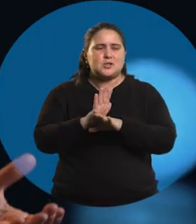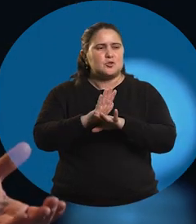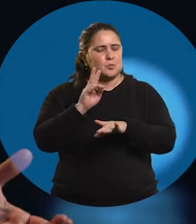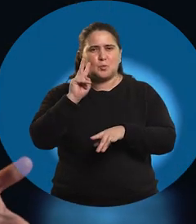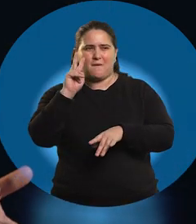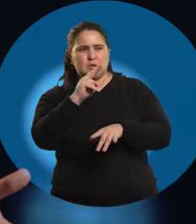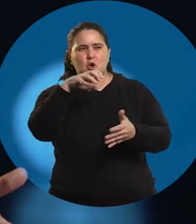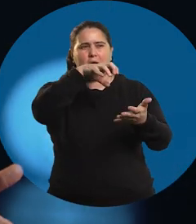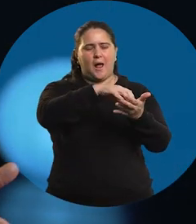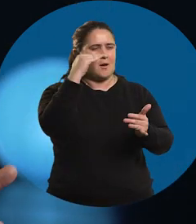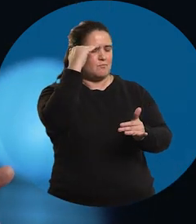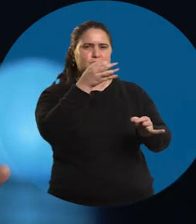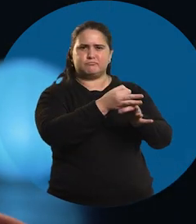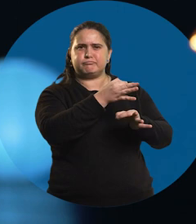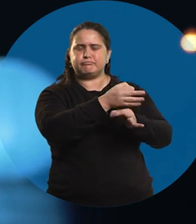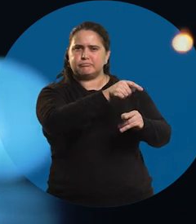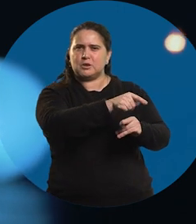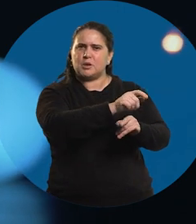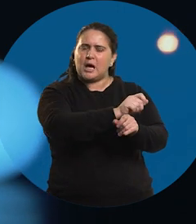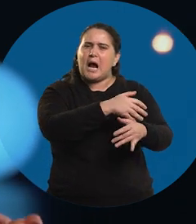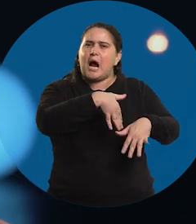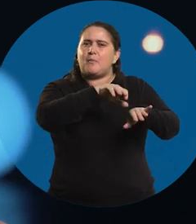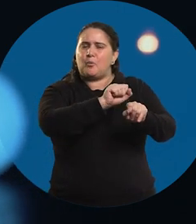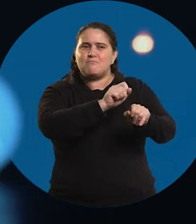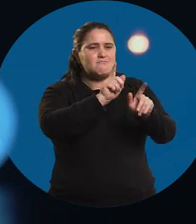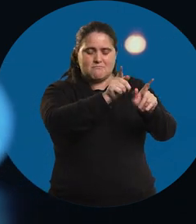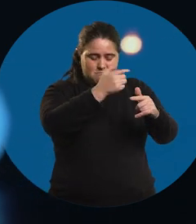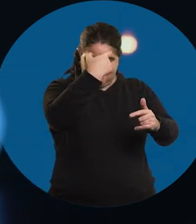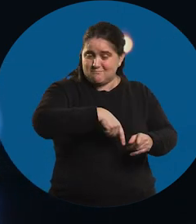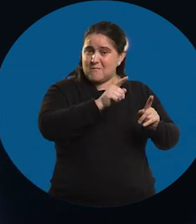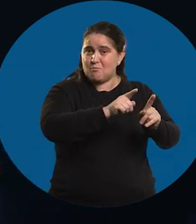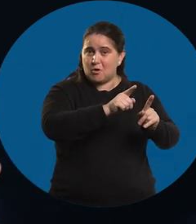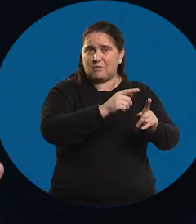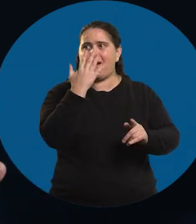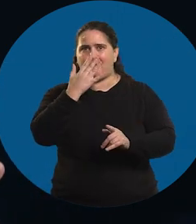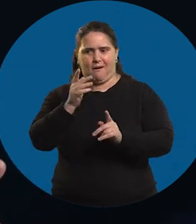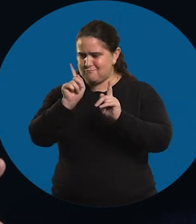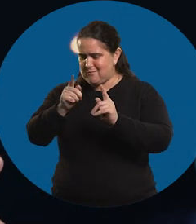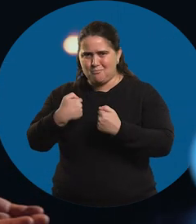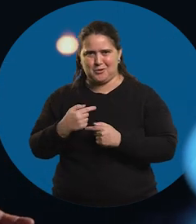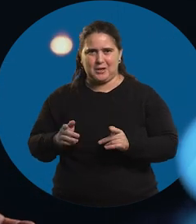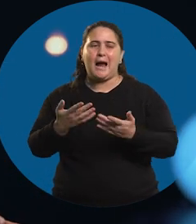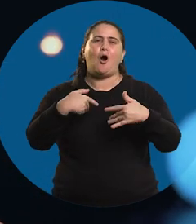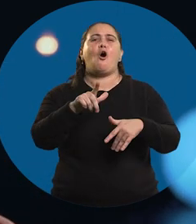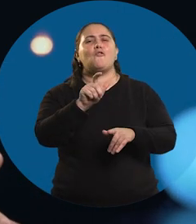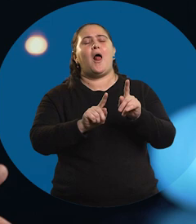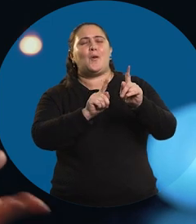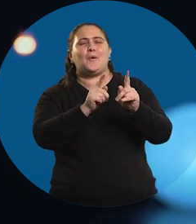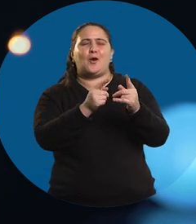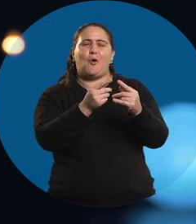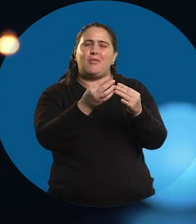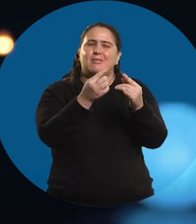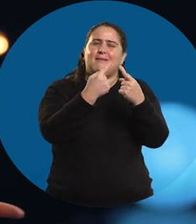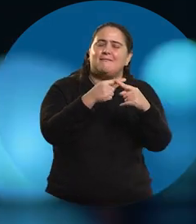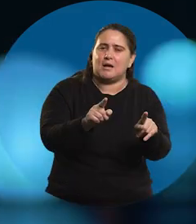adentro de una clase, puedo llegar a ser el mismo que en el carnaval. Capaz que cuidando